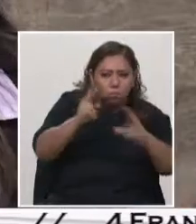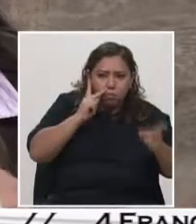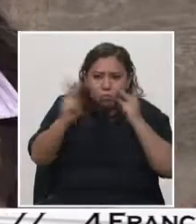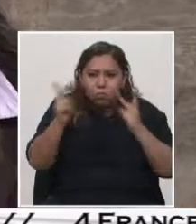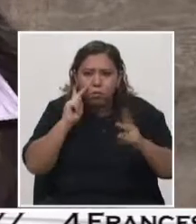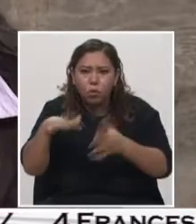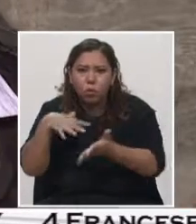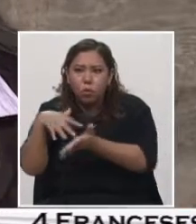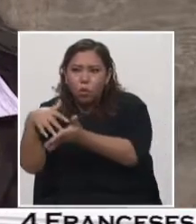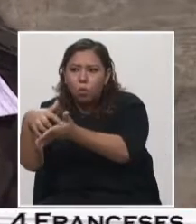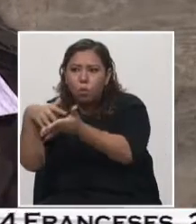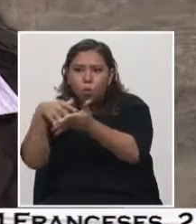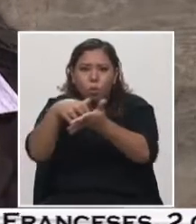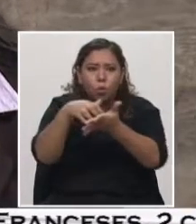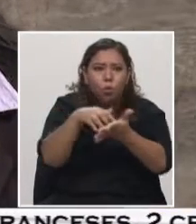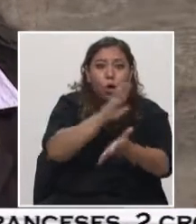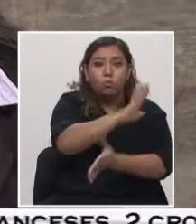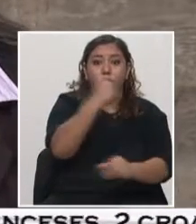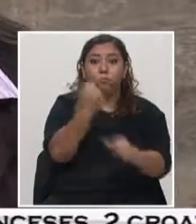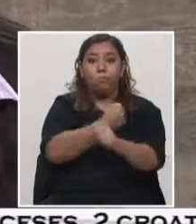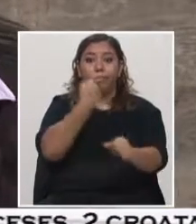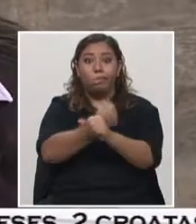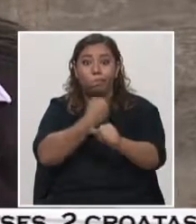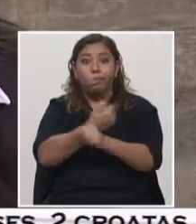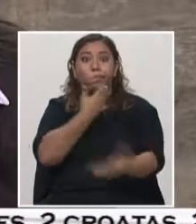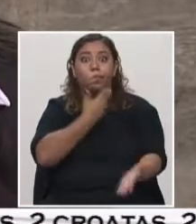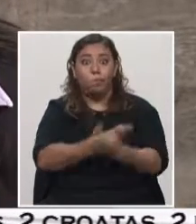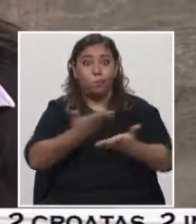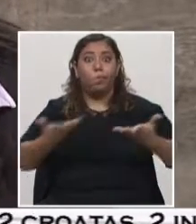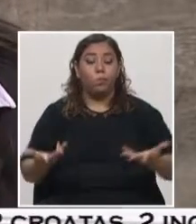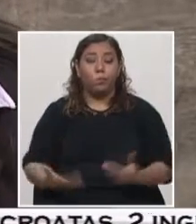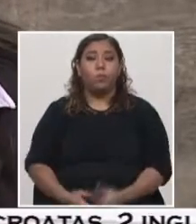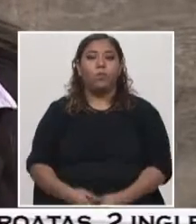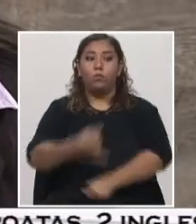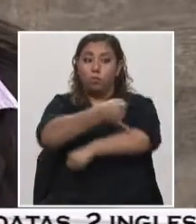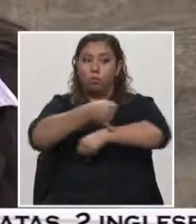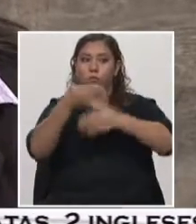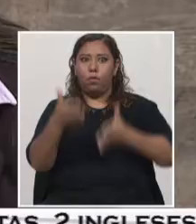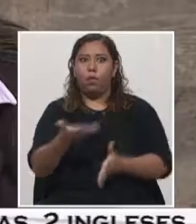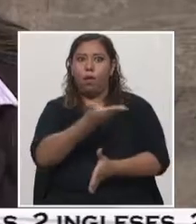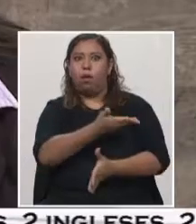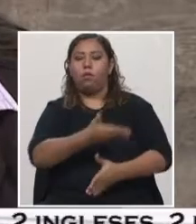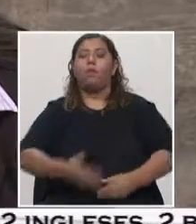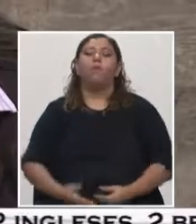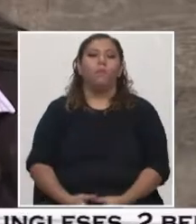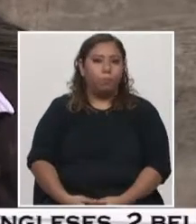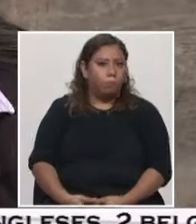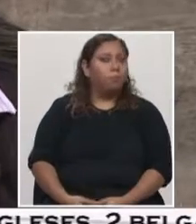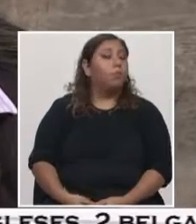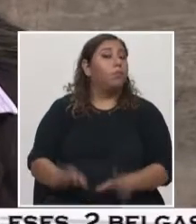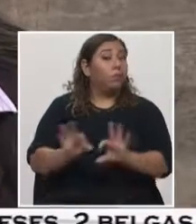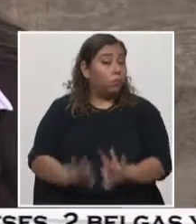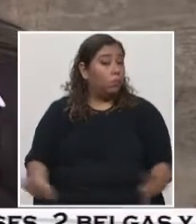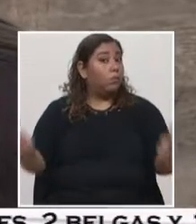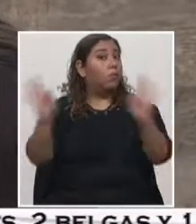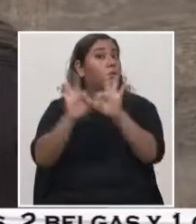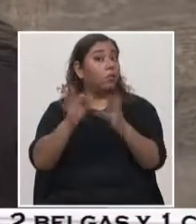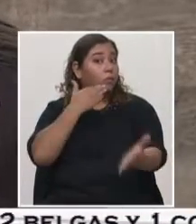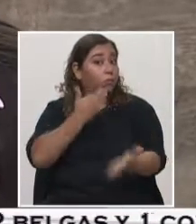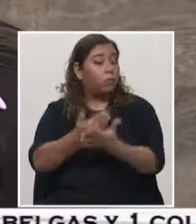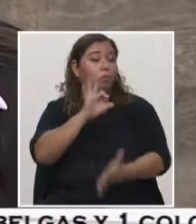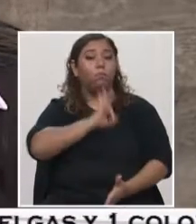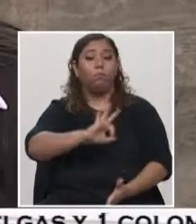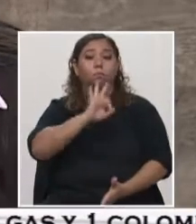él ha venido realizando, ¿verdad? Entonces sí es bastante importante, sí es de mucho beneficio y de